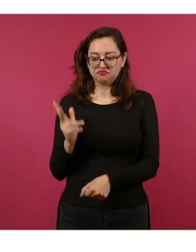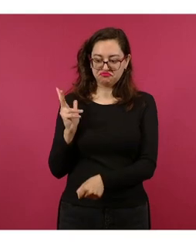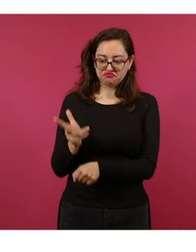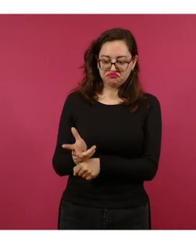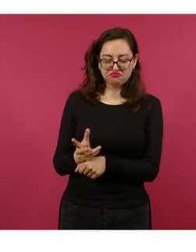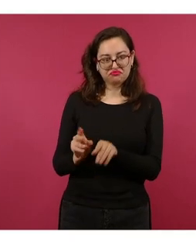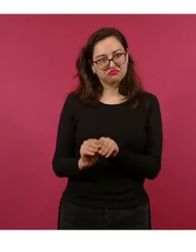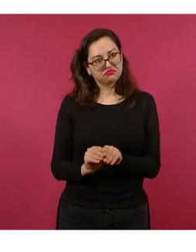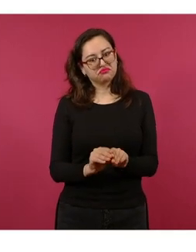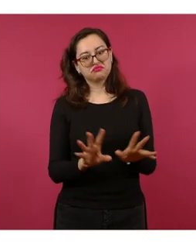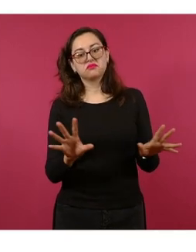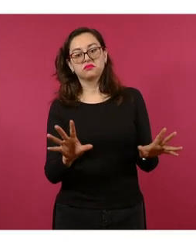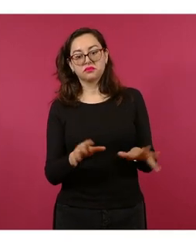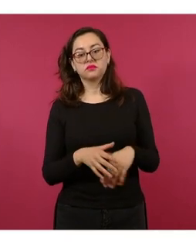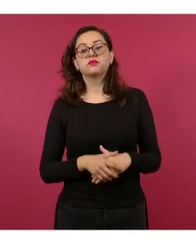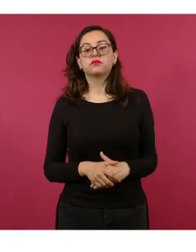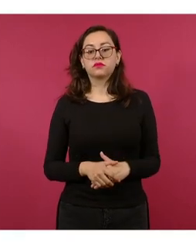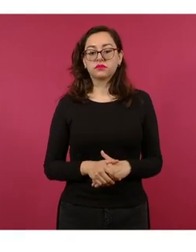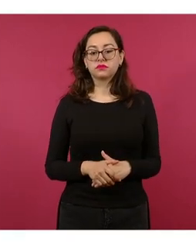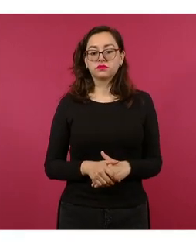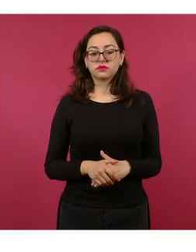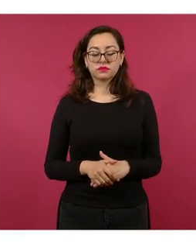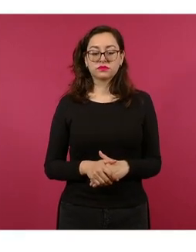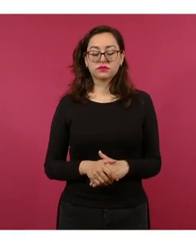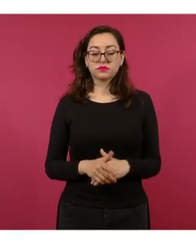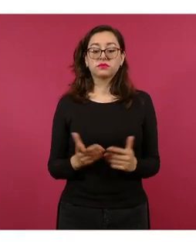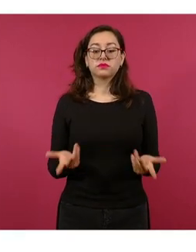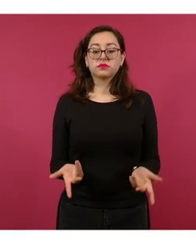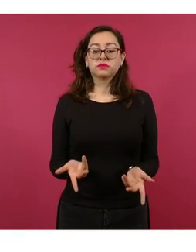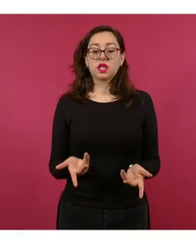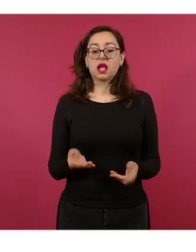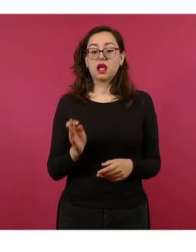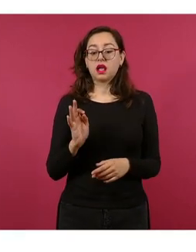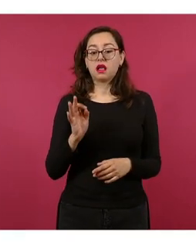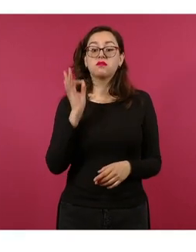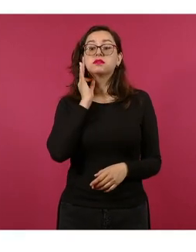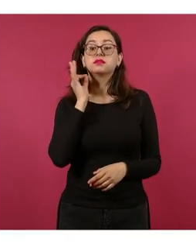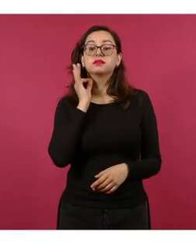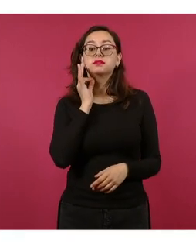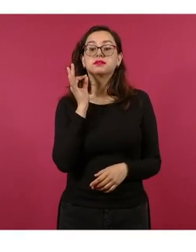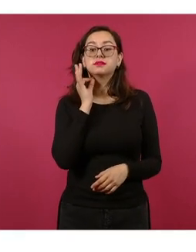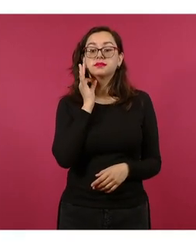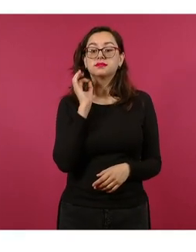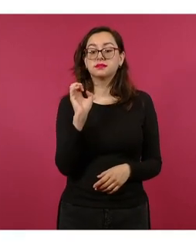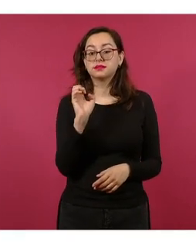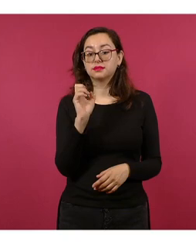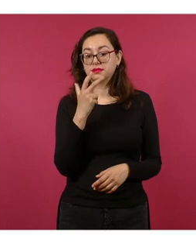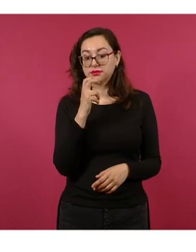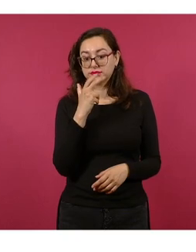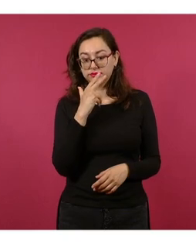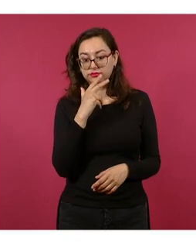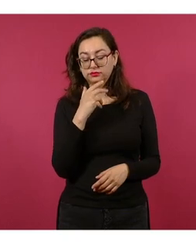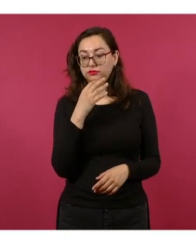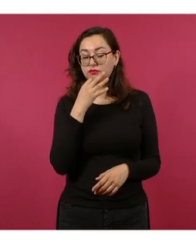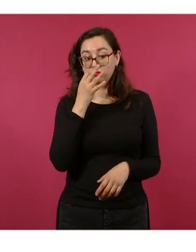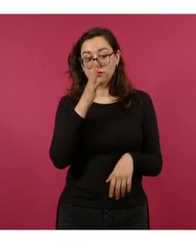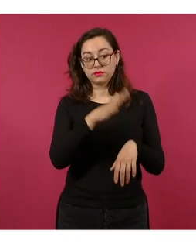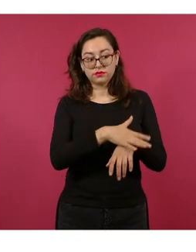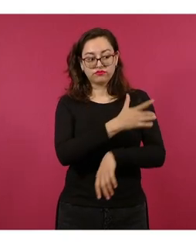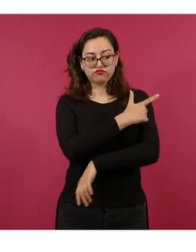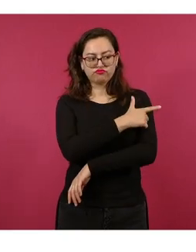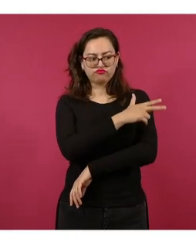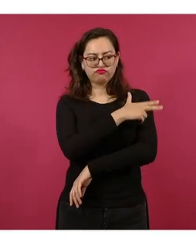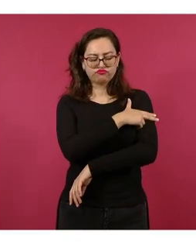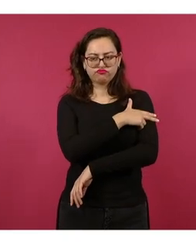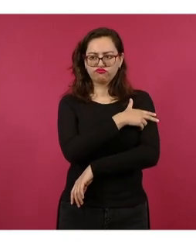acuerdo con las investigaciones, la Fiscalía de Chiapas recibe una denuncia de la Guardia Nacional quien le remite